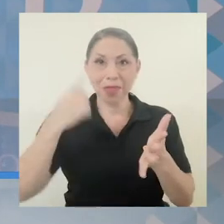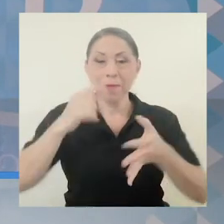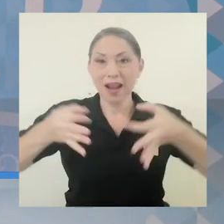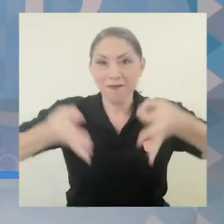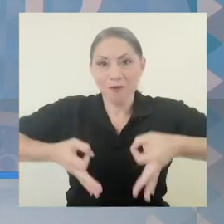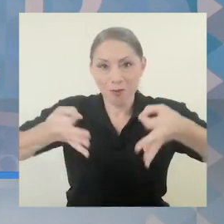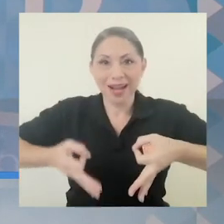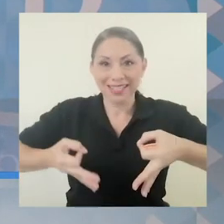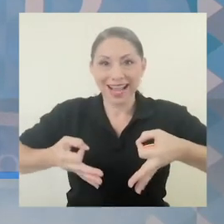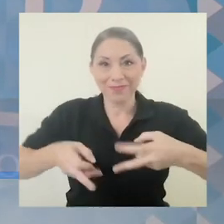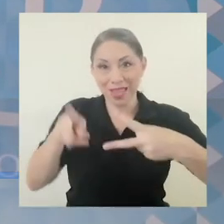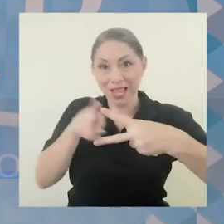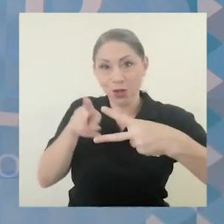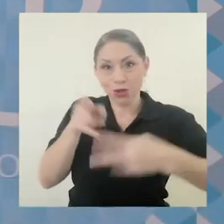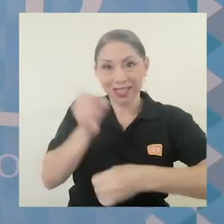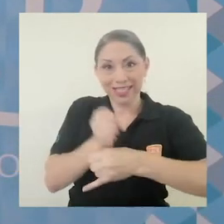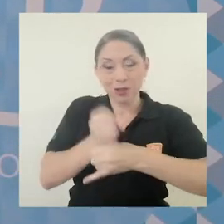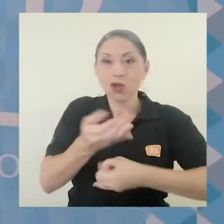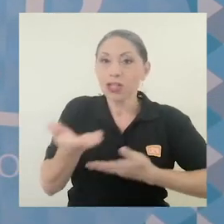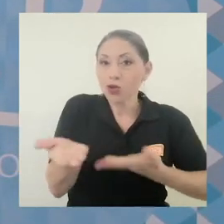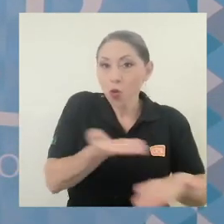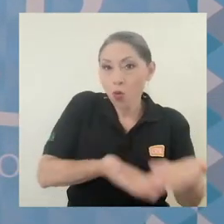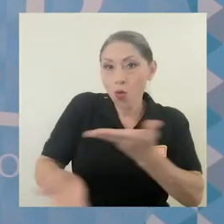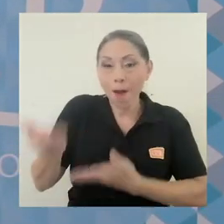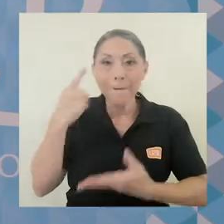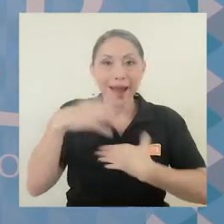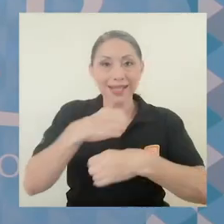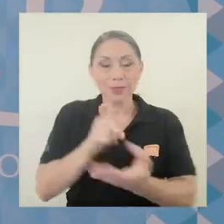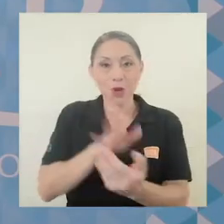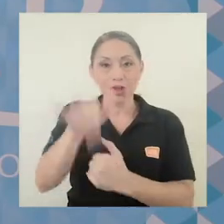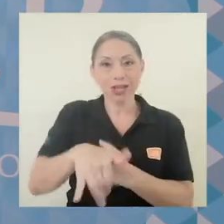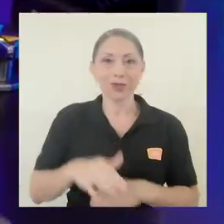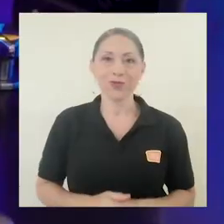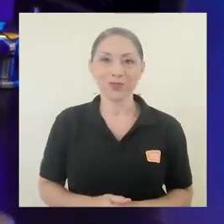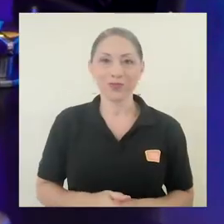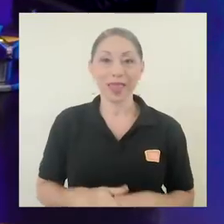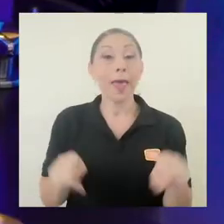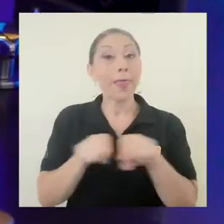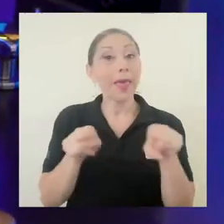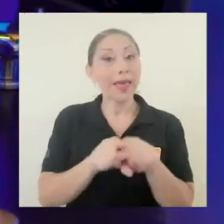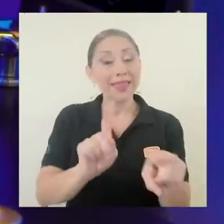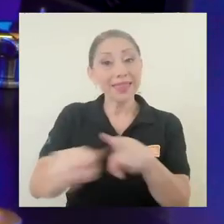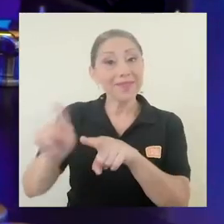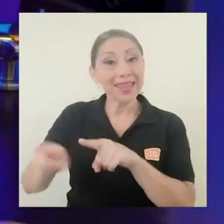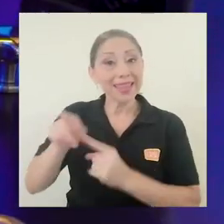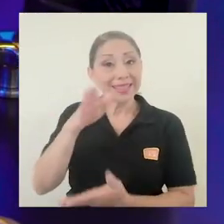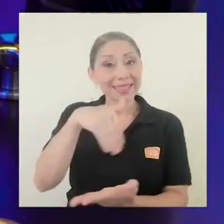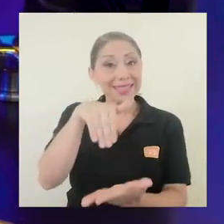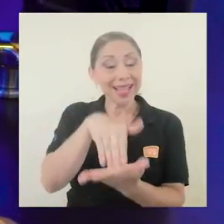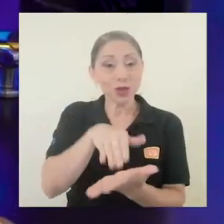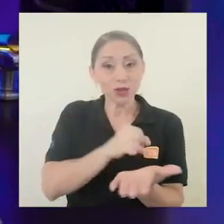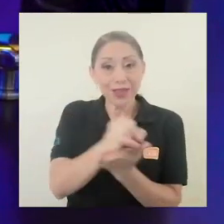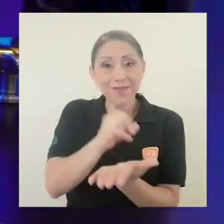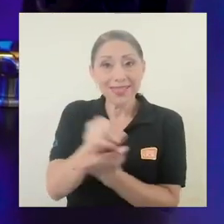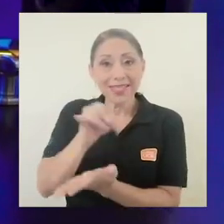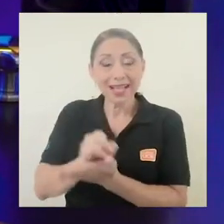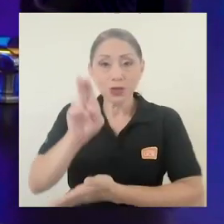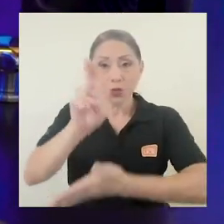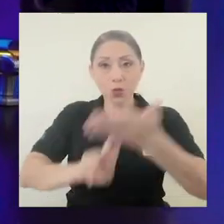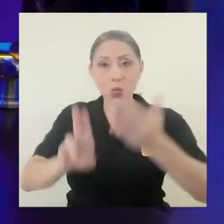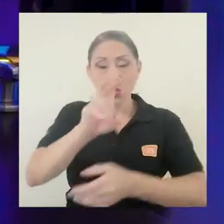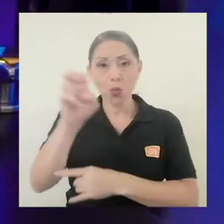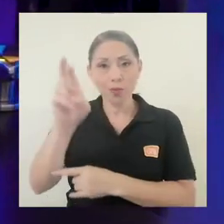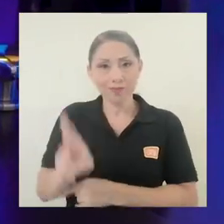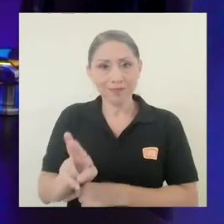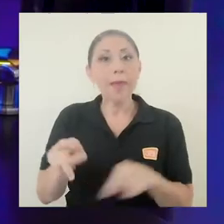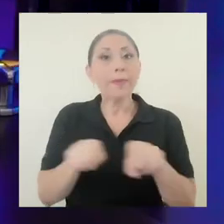la cooperación entre las dos instituciones para la ejecución del proyecto. Por otra parte, varios centros de investigación de